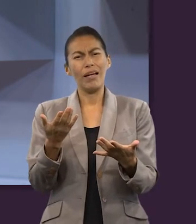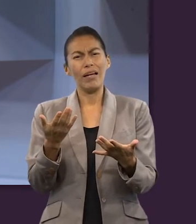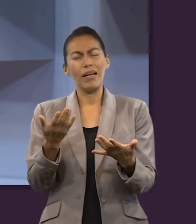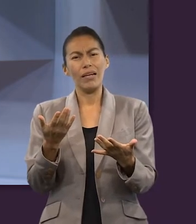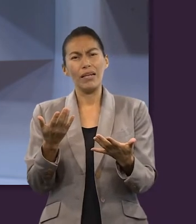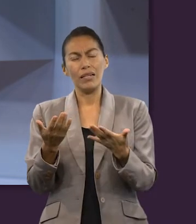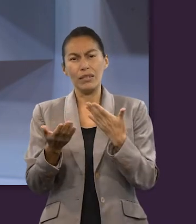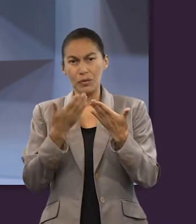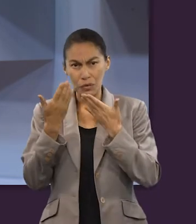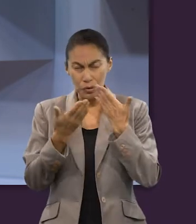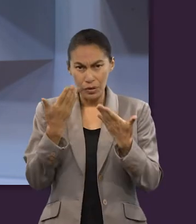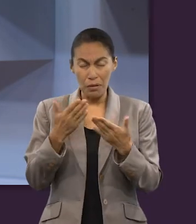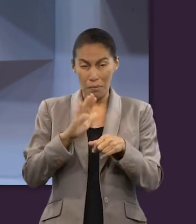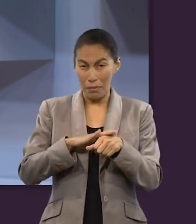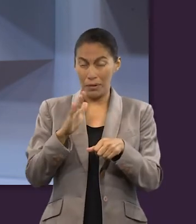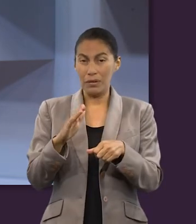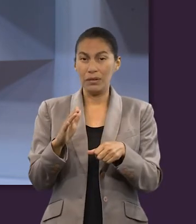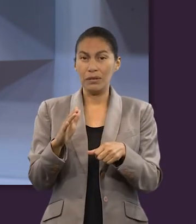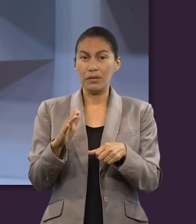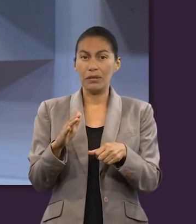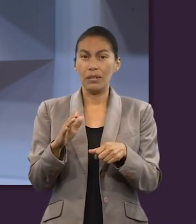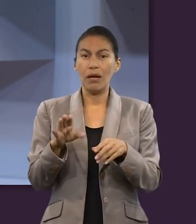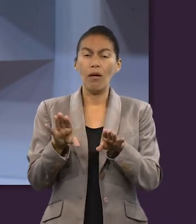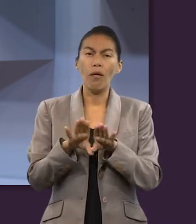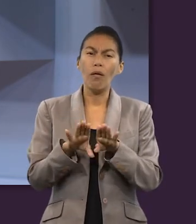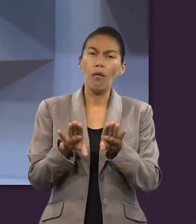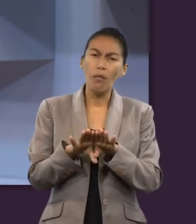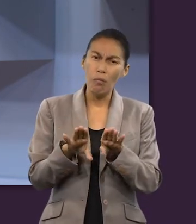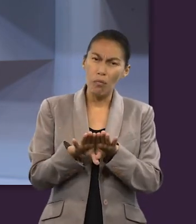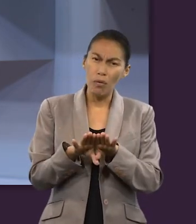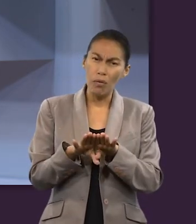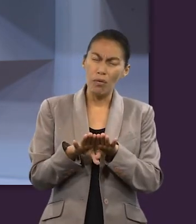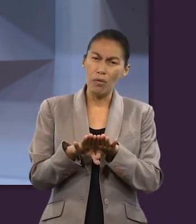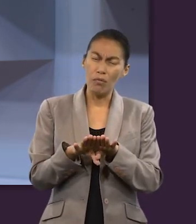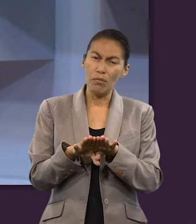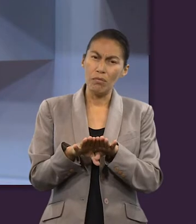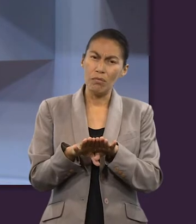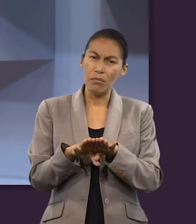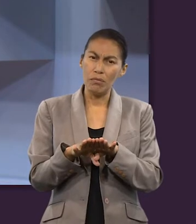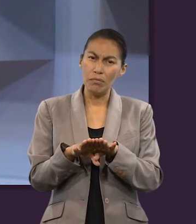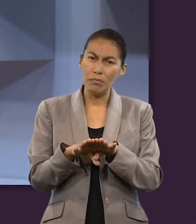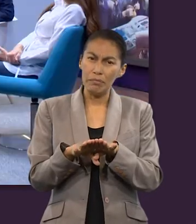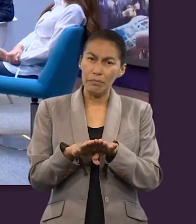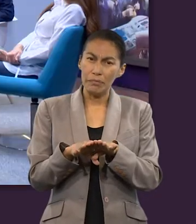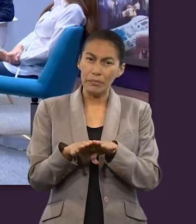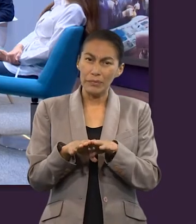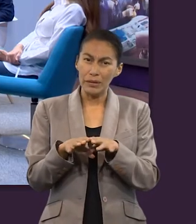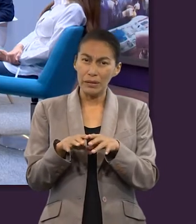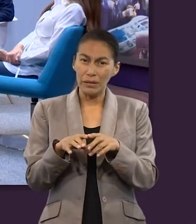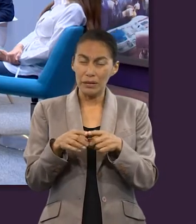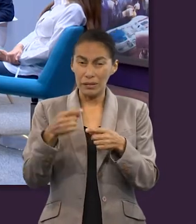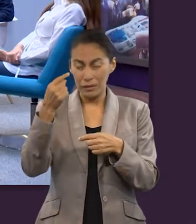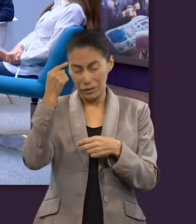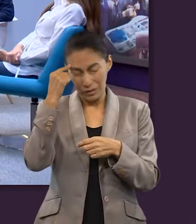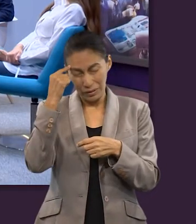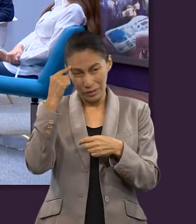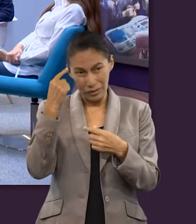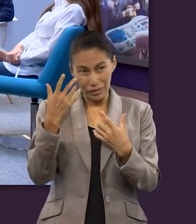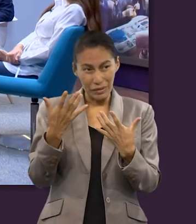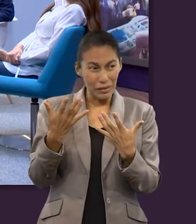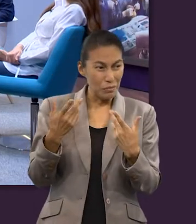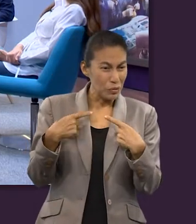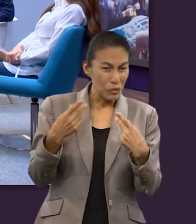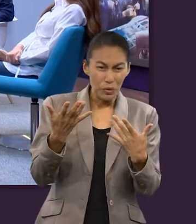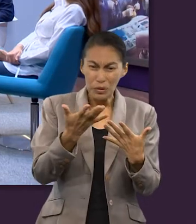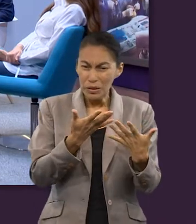pudiéramos profundizar un poco más, pero que pudiéramos ver el trasfondo también espiritual, qué lucha había